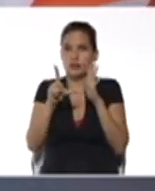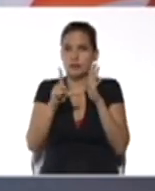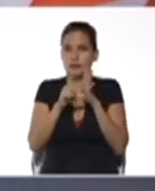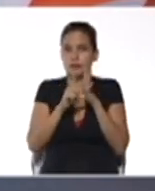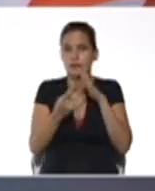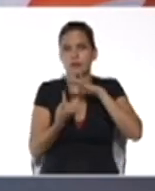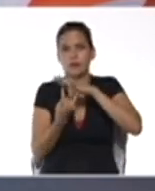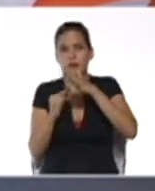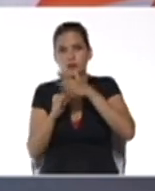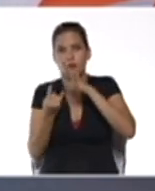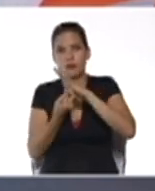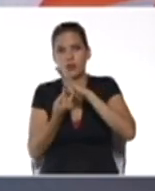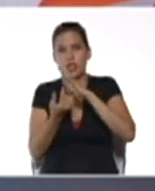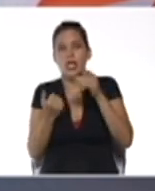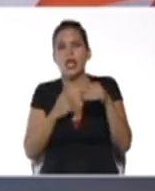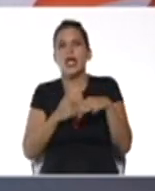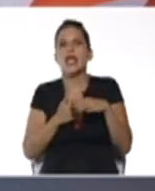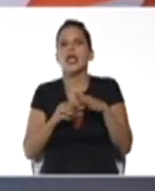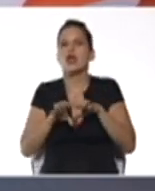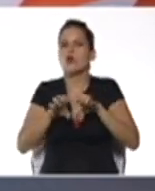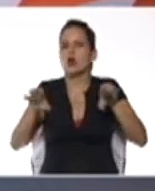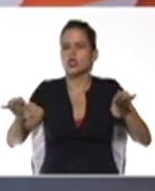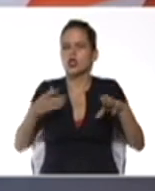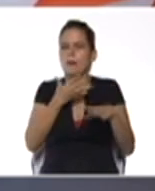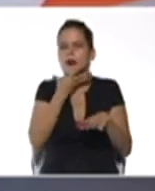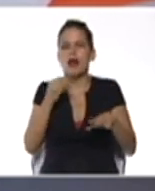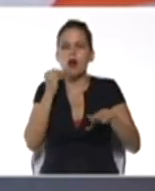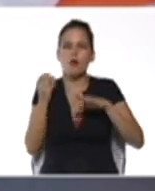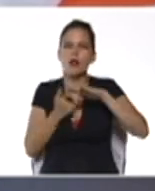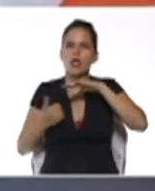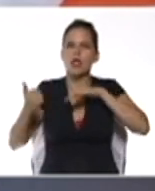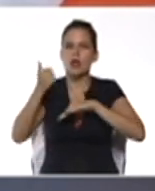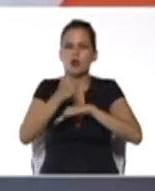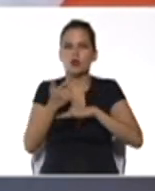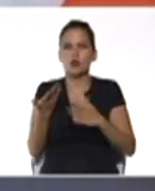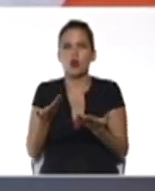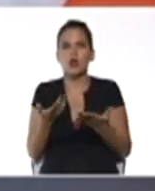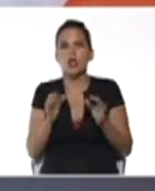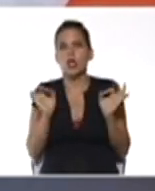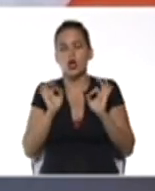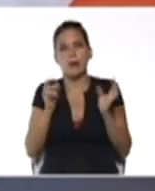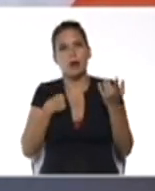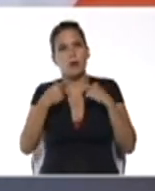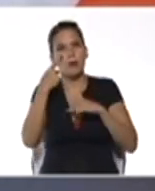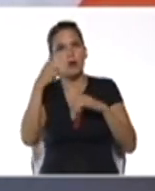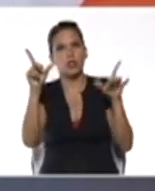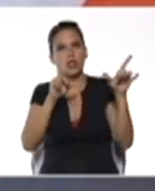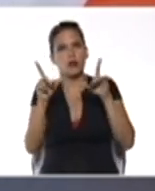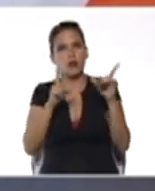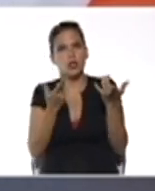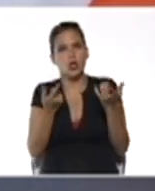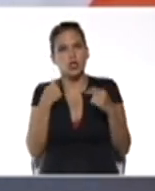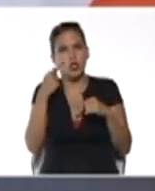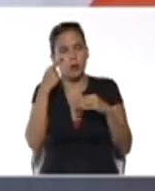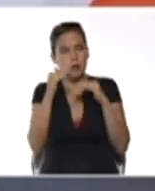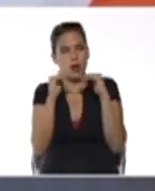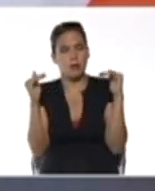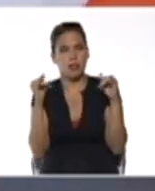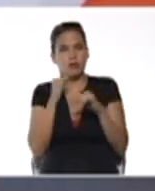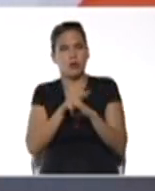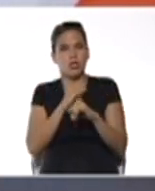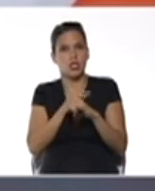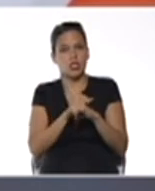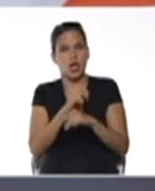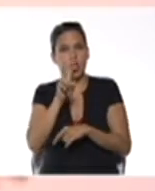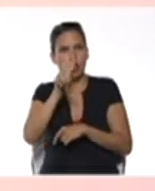general media técnica y la modalidad de educación para jóvenes y adultos que no solamente nos vemos en televisión sino que también nos vemos en las plataformas digitales